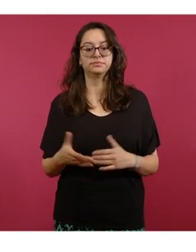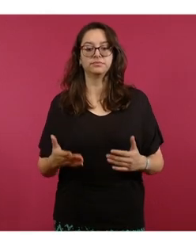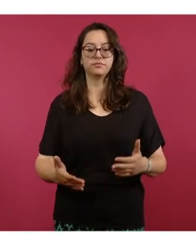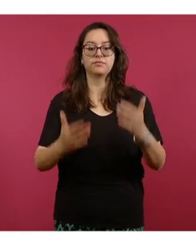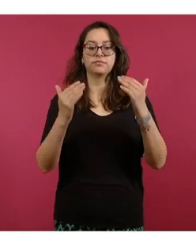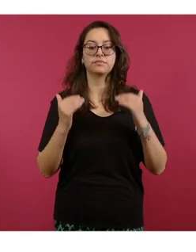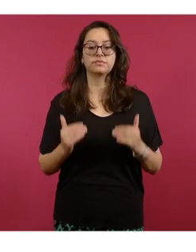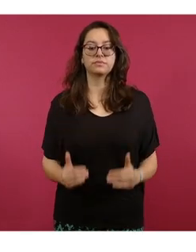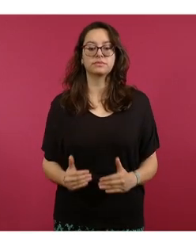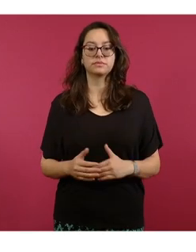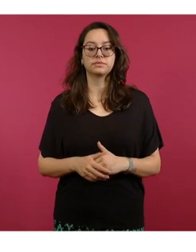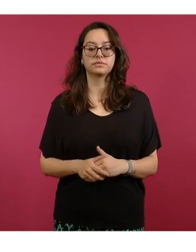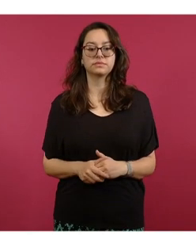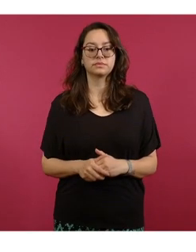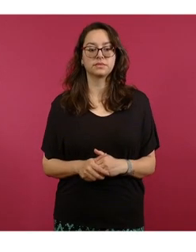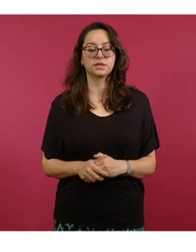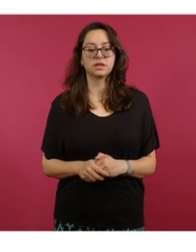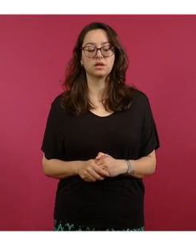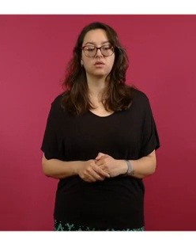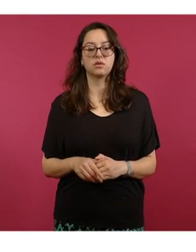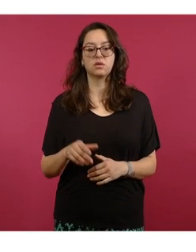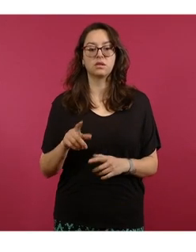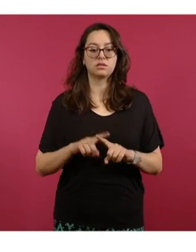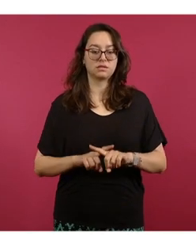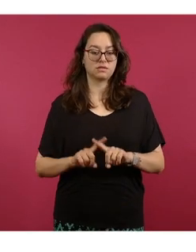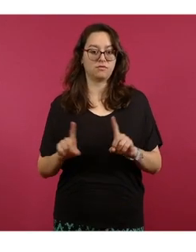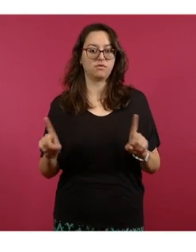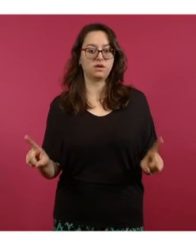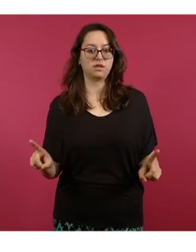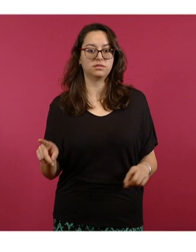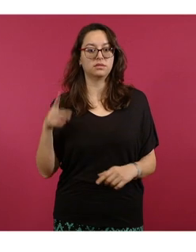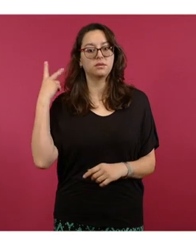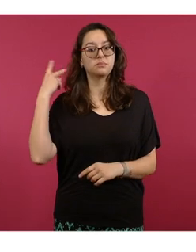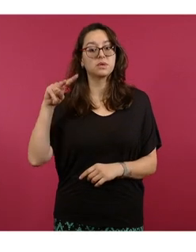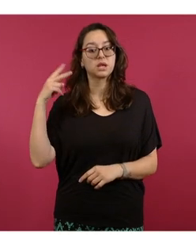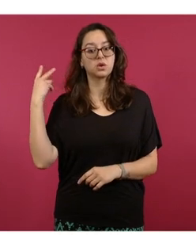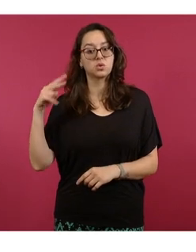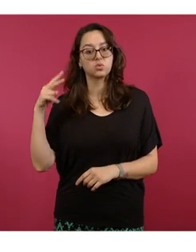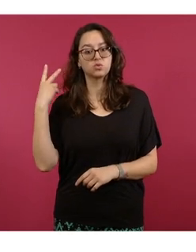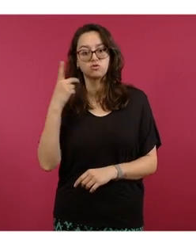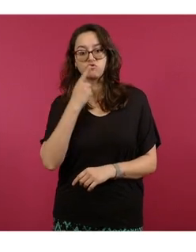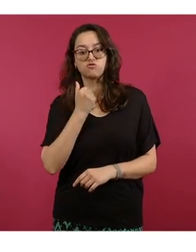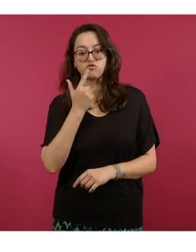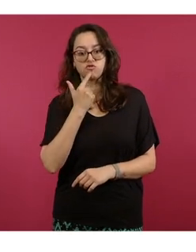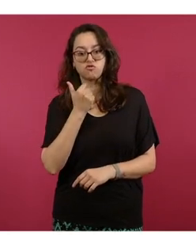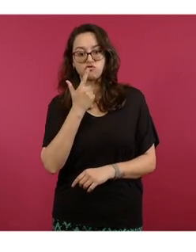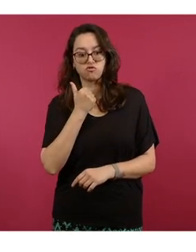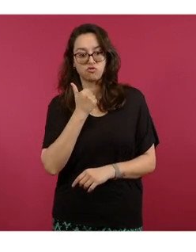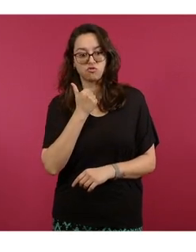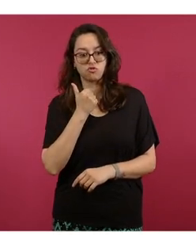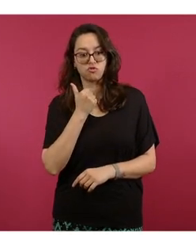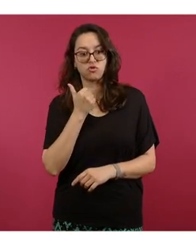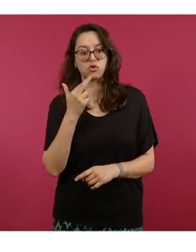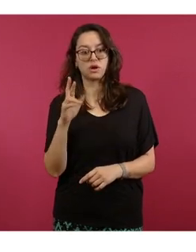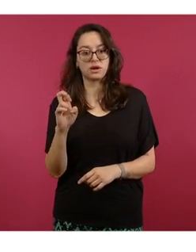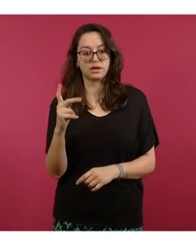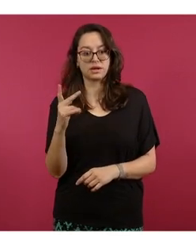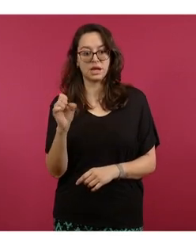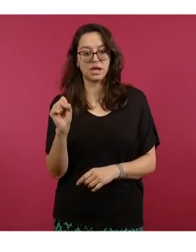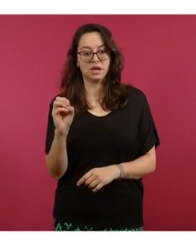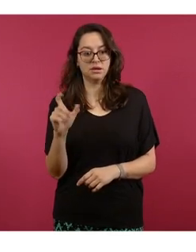ahora en contraste también de la Premium, en el caso del puerto de Veracruz, una estación de servicios de Repsol,